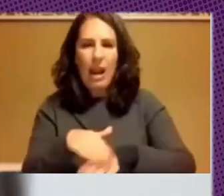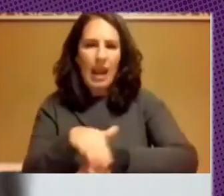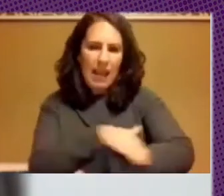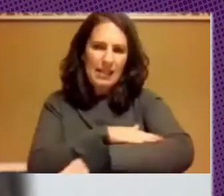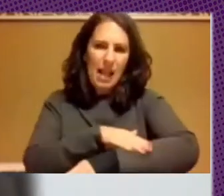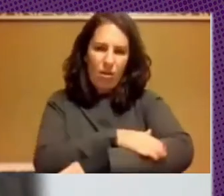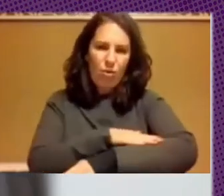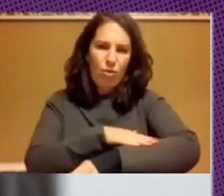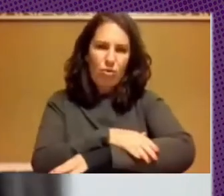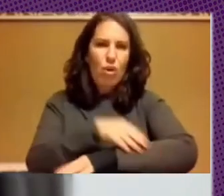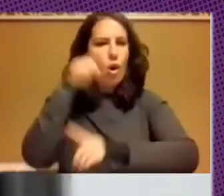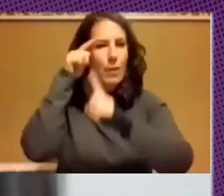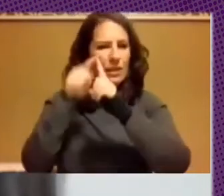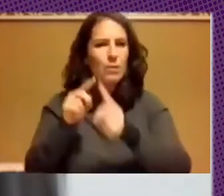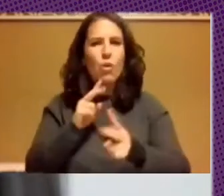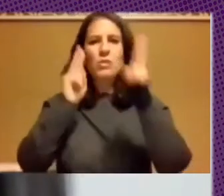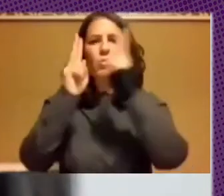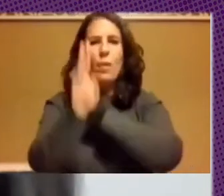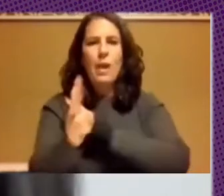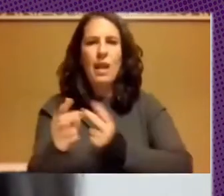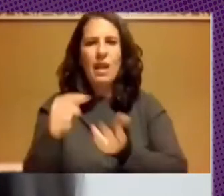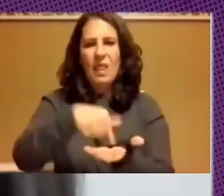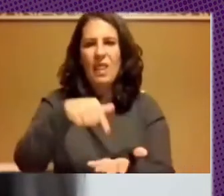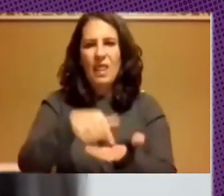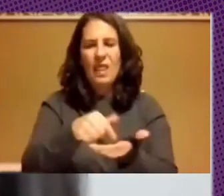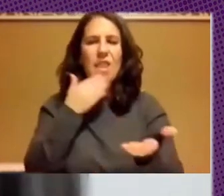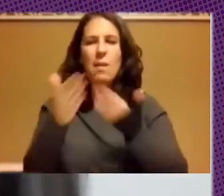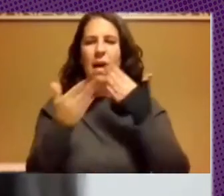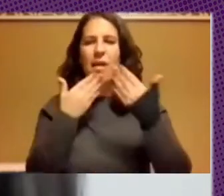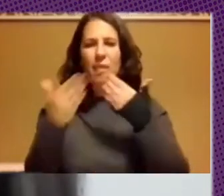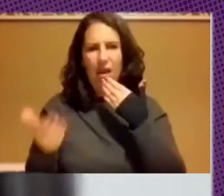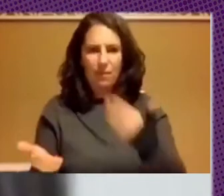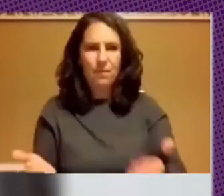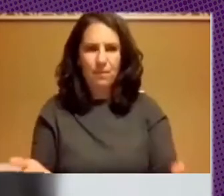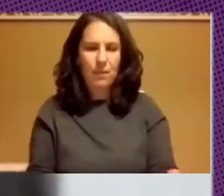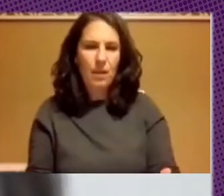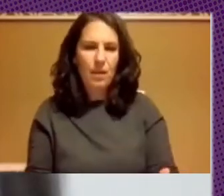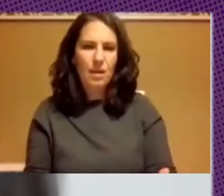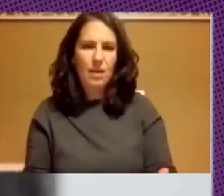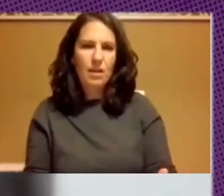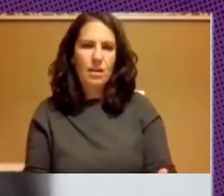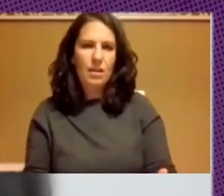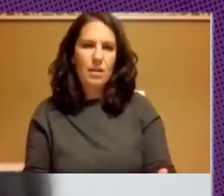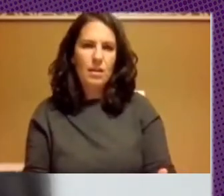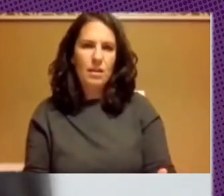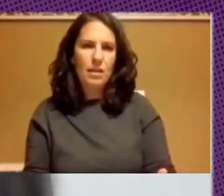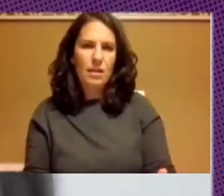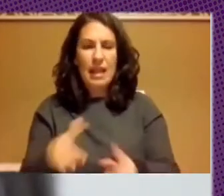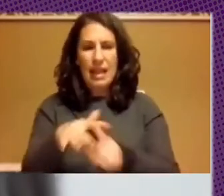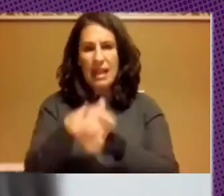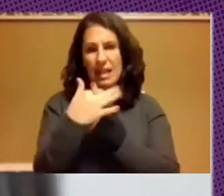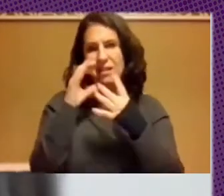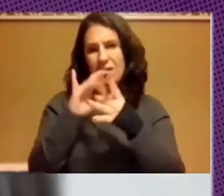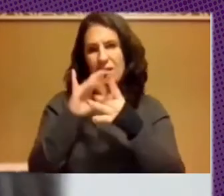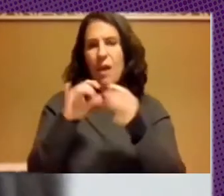para responder a la demanda de la continuidad educativa en el marco de la pandemia